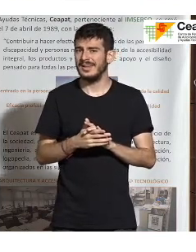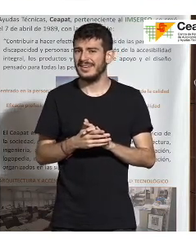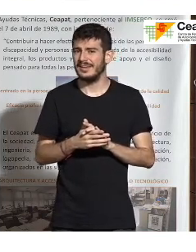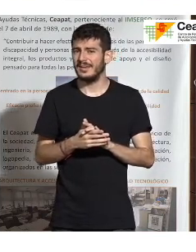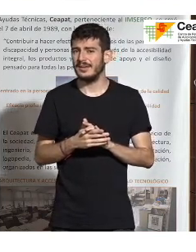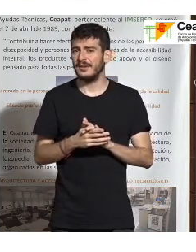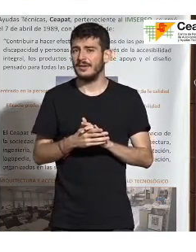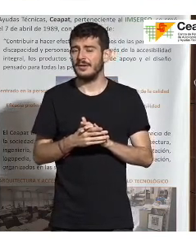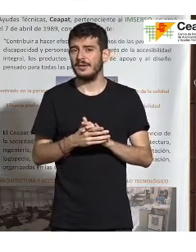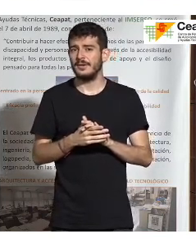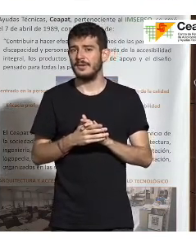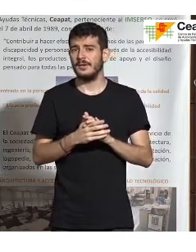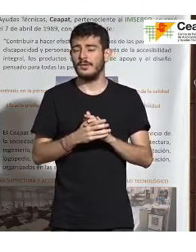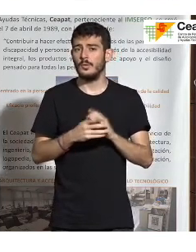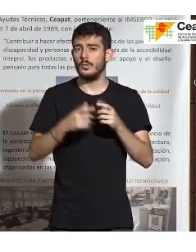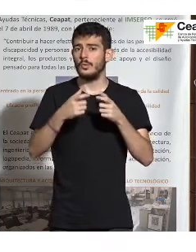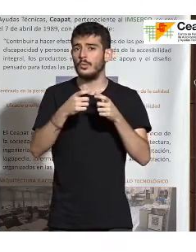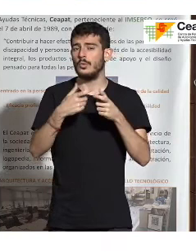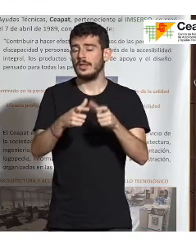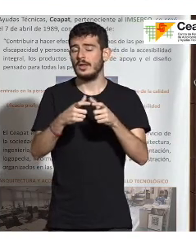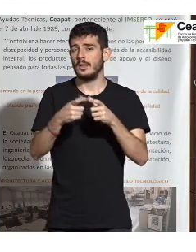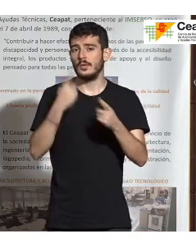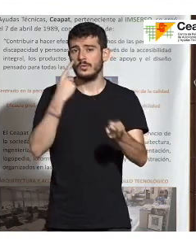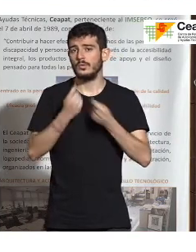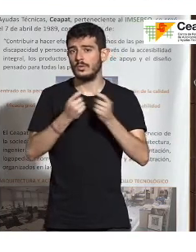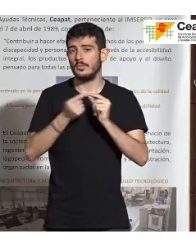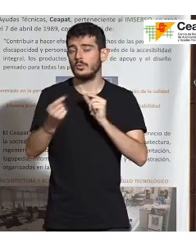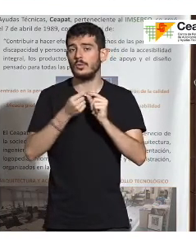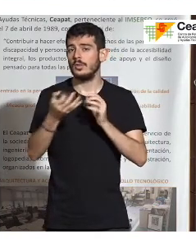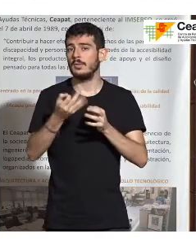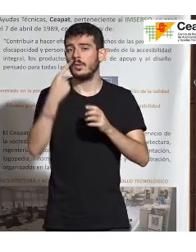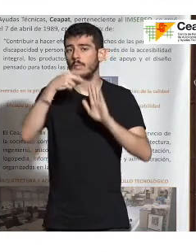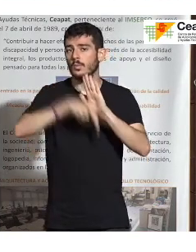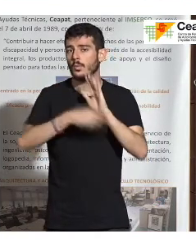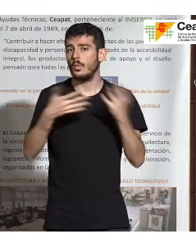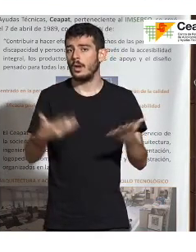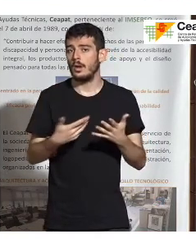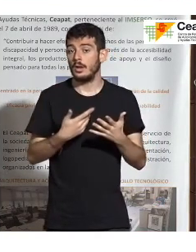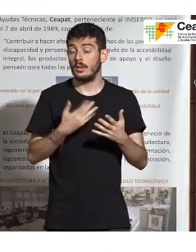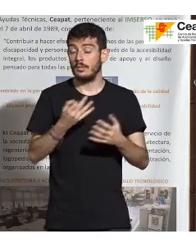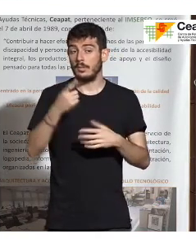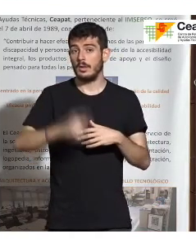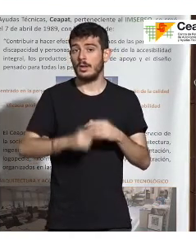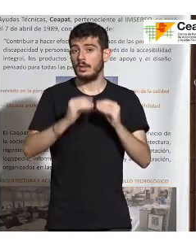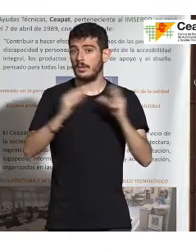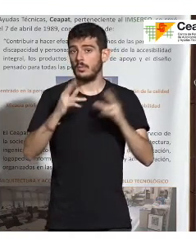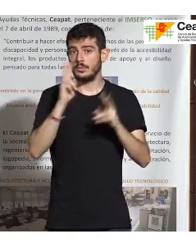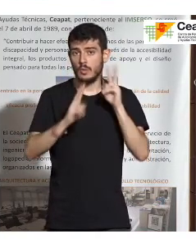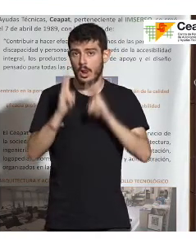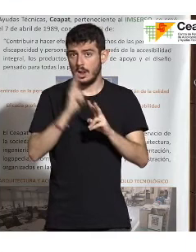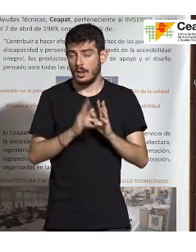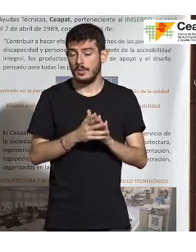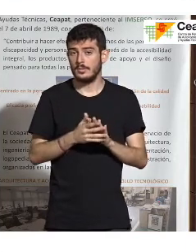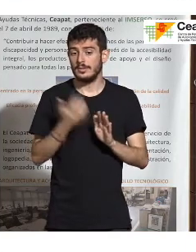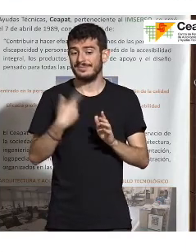que debe tener esta unidad de control remoto. Las activación, de la misma manera debe tener una activación visual. Hemos hecho una